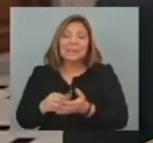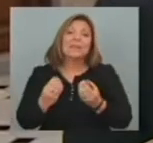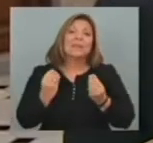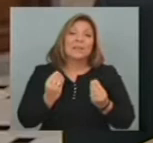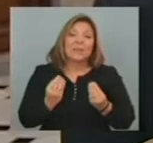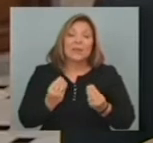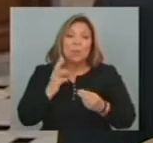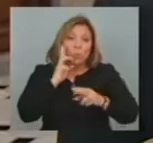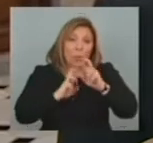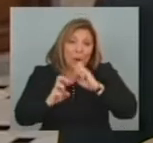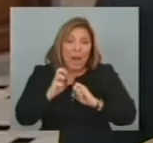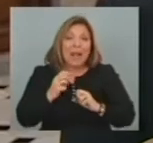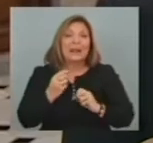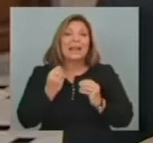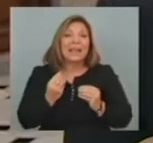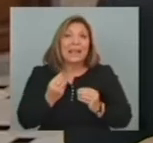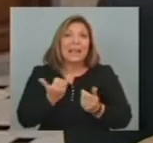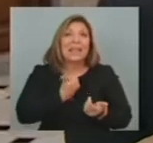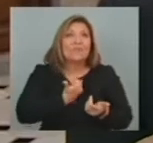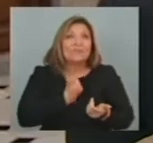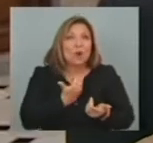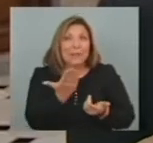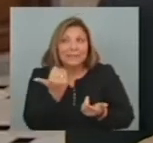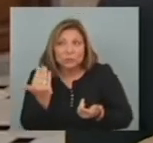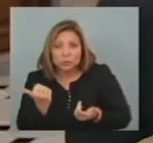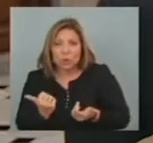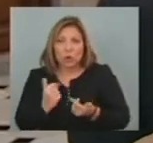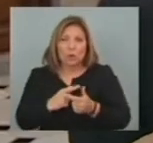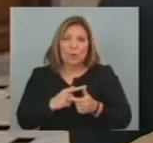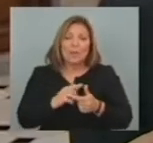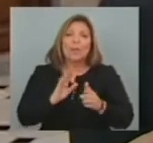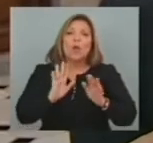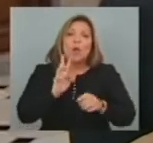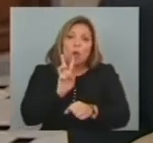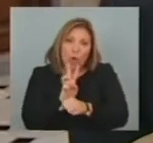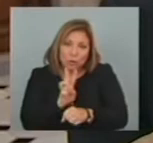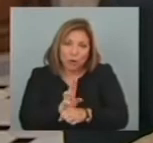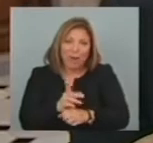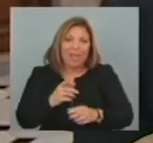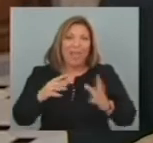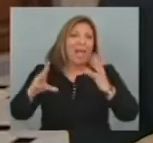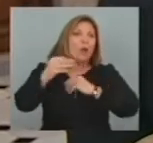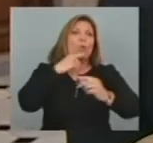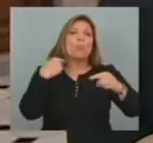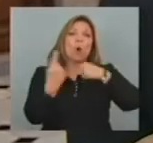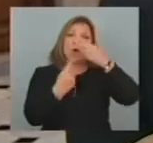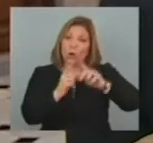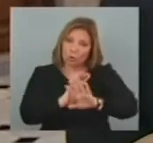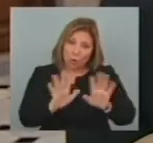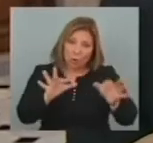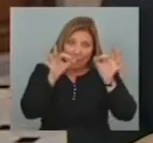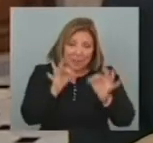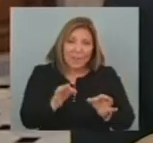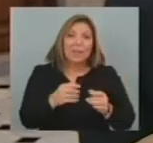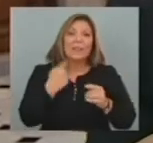de ir obteniendo También información En forma cauta Y realizando los comunicados Que